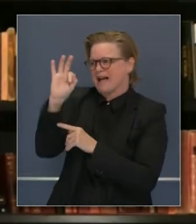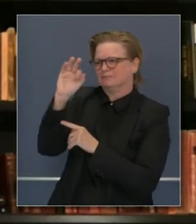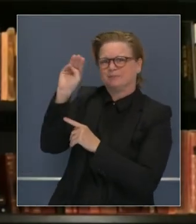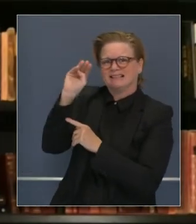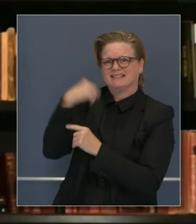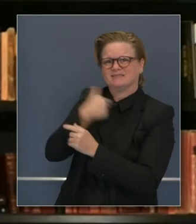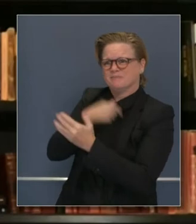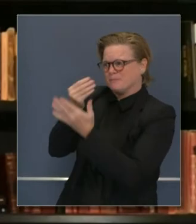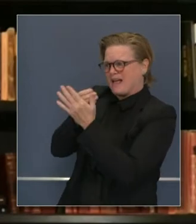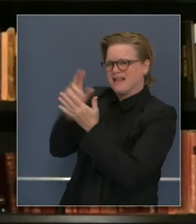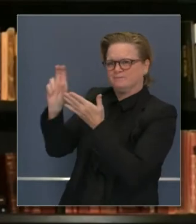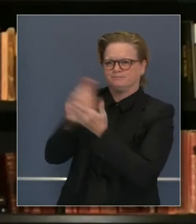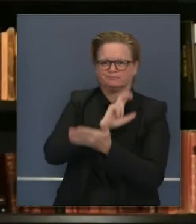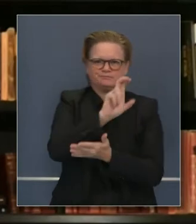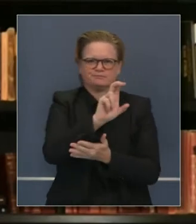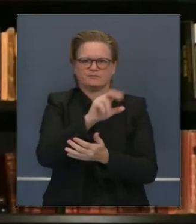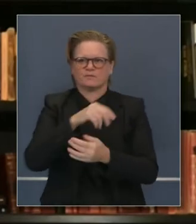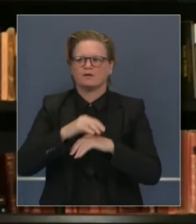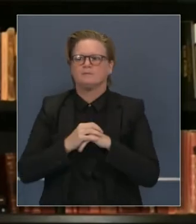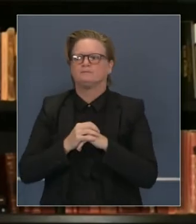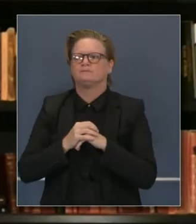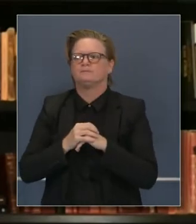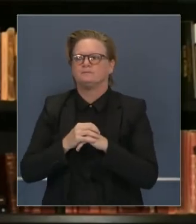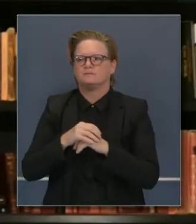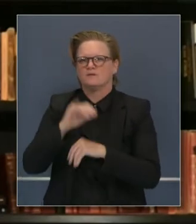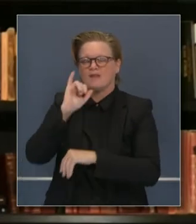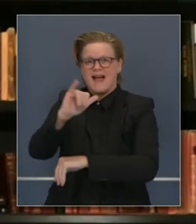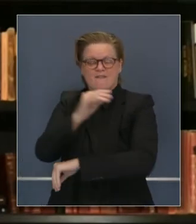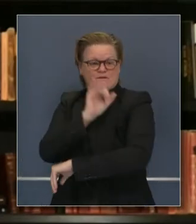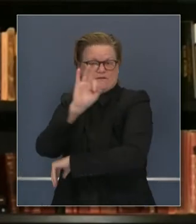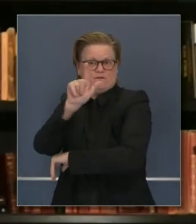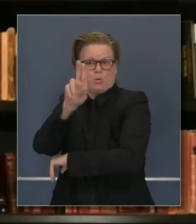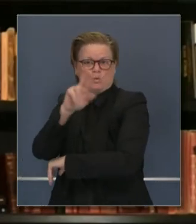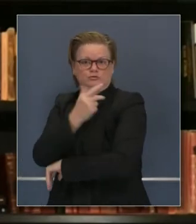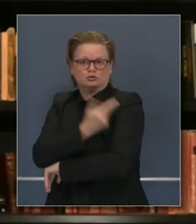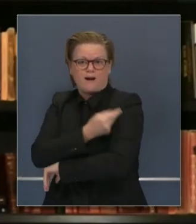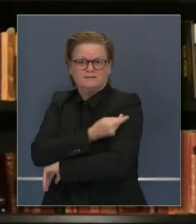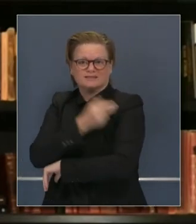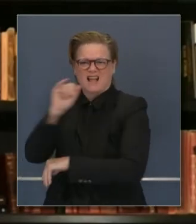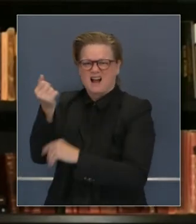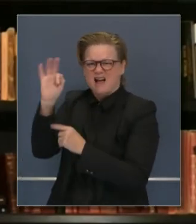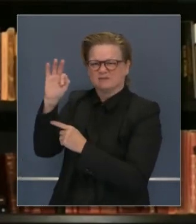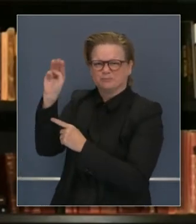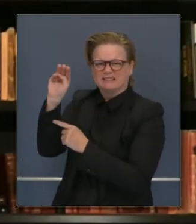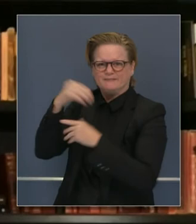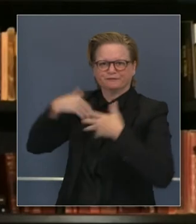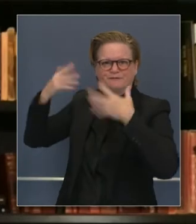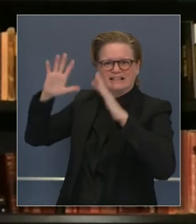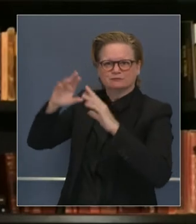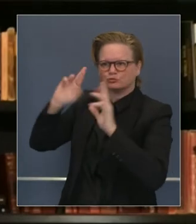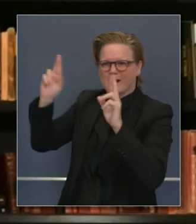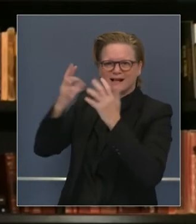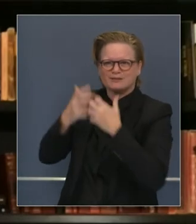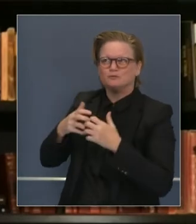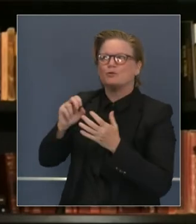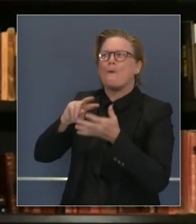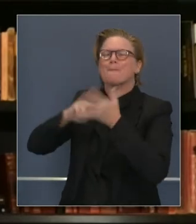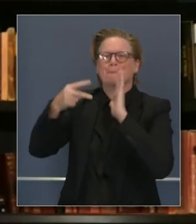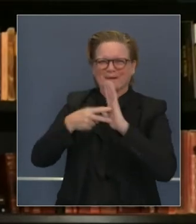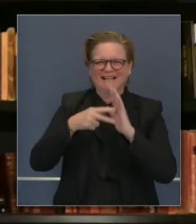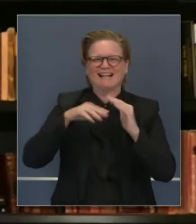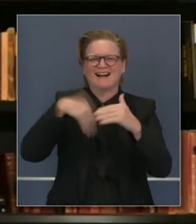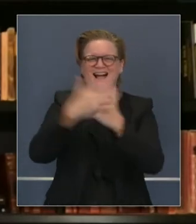vacunas para la influenza. Así que sí tienen esta capacidad increíble dentro de este sistema. Pero queremos